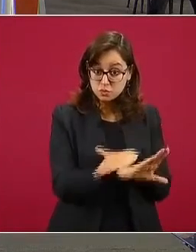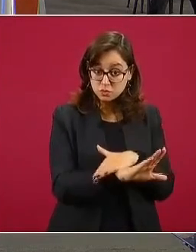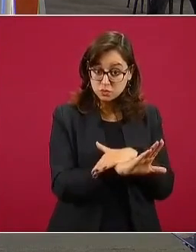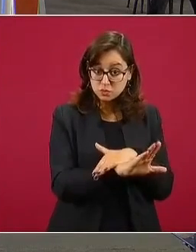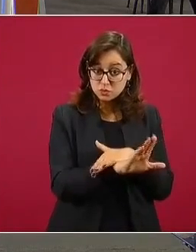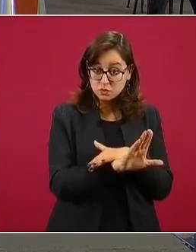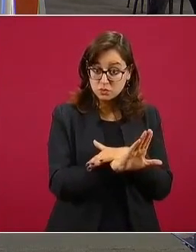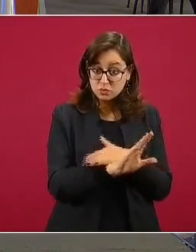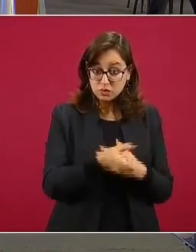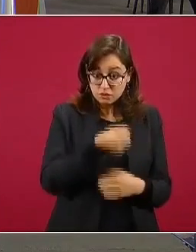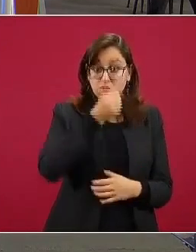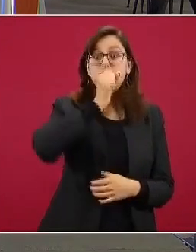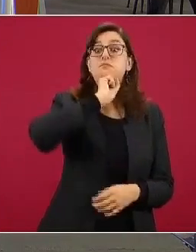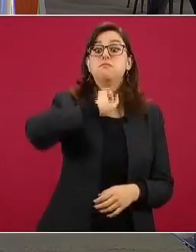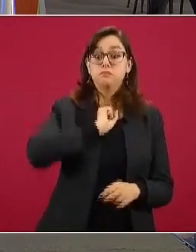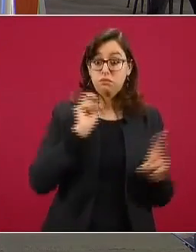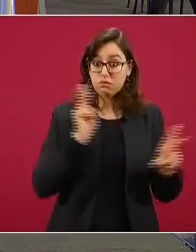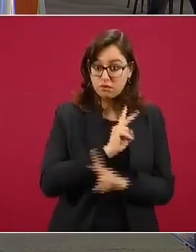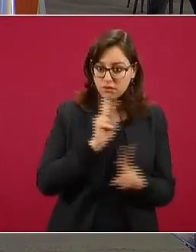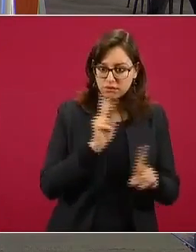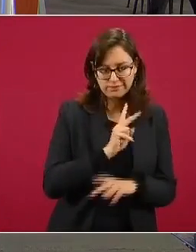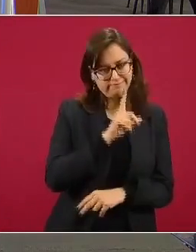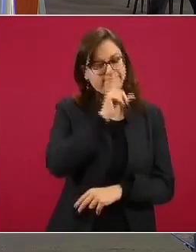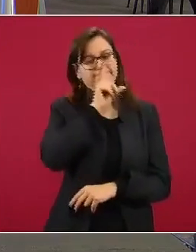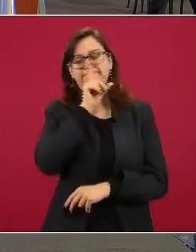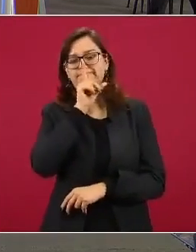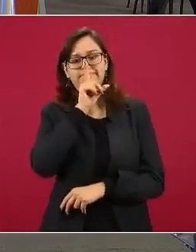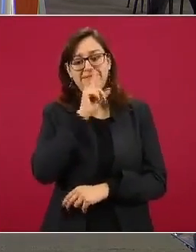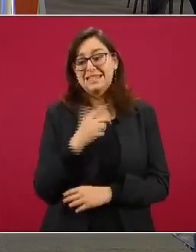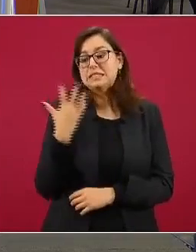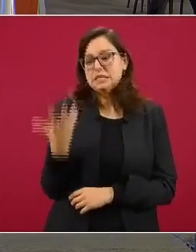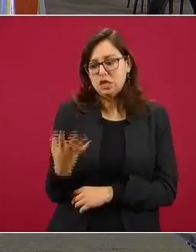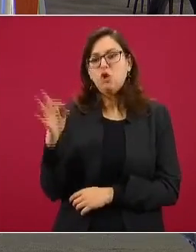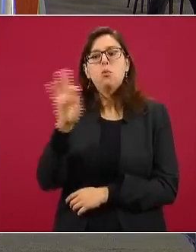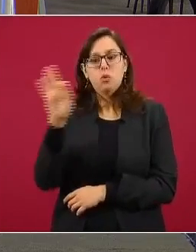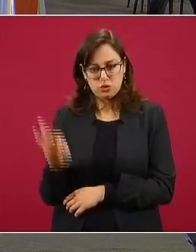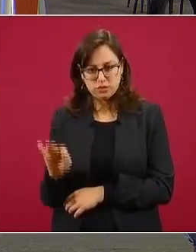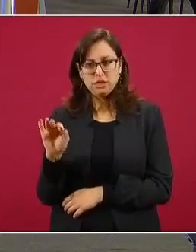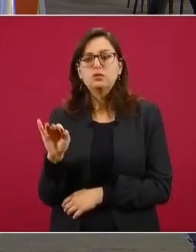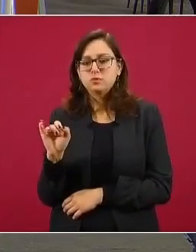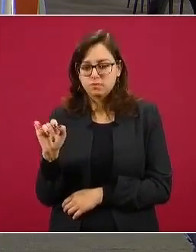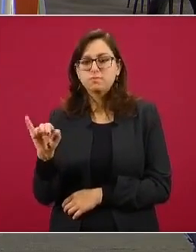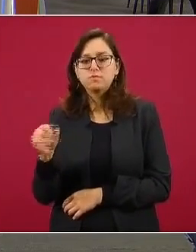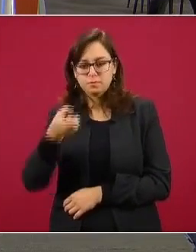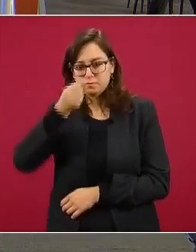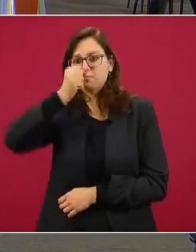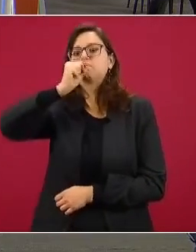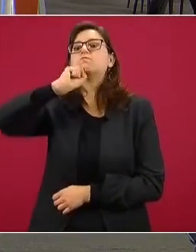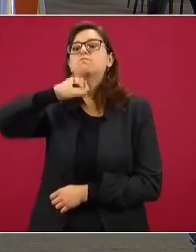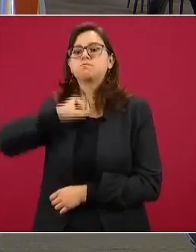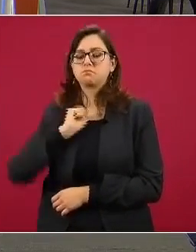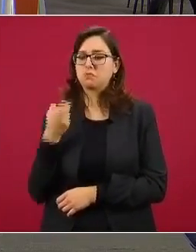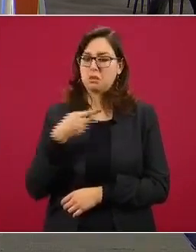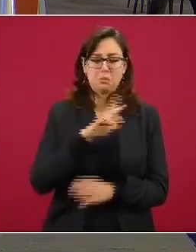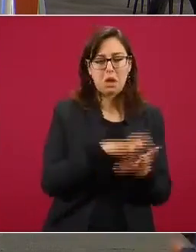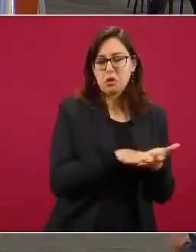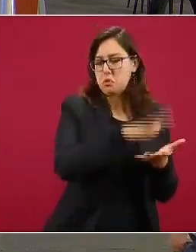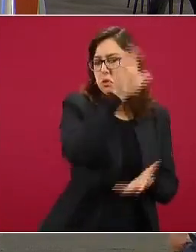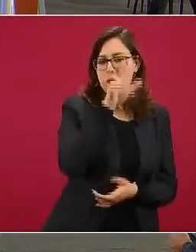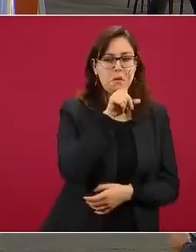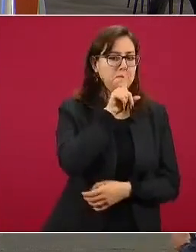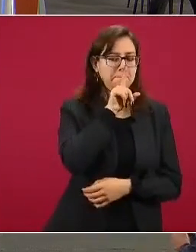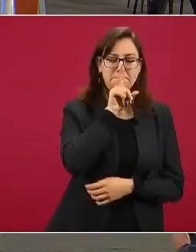están intubadas, es menos del 5%, y se aprecia claramente por la diferencia de estas curvas. La suma,